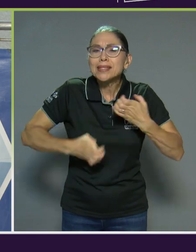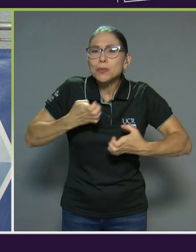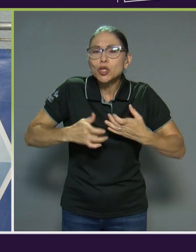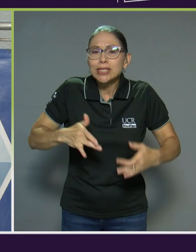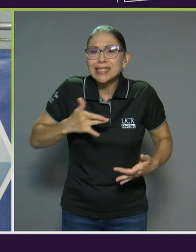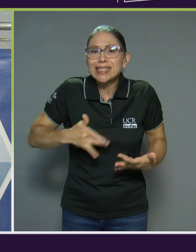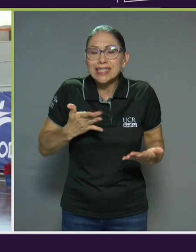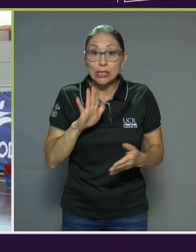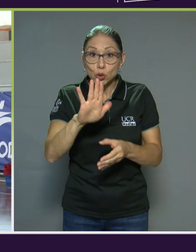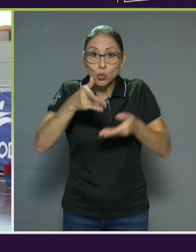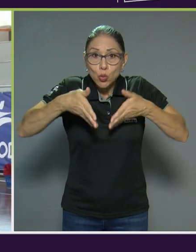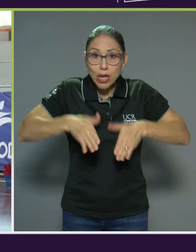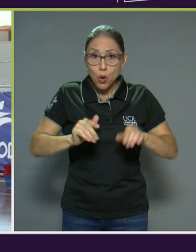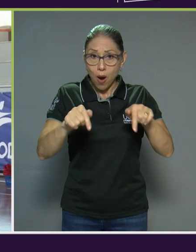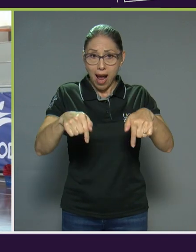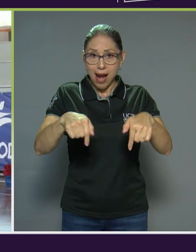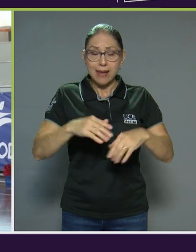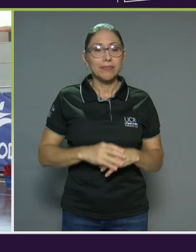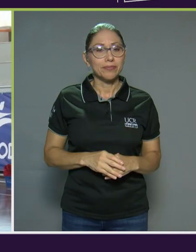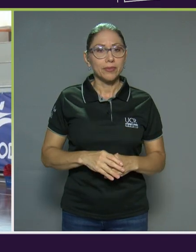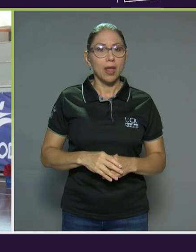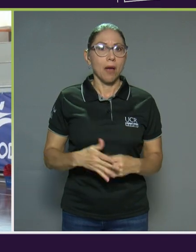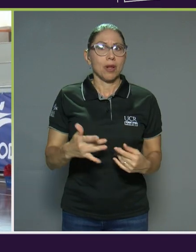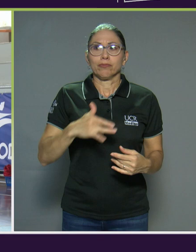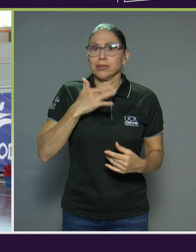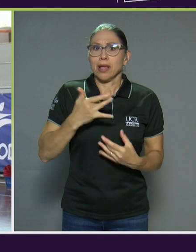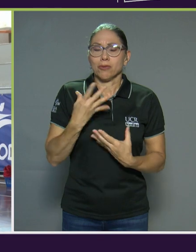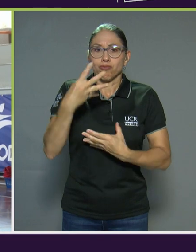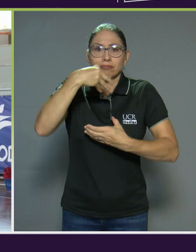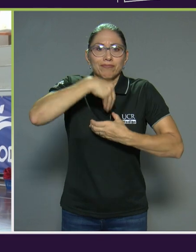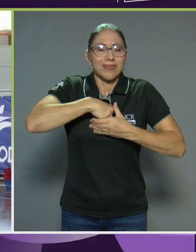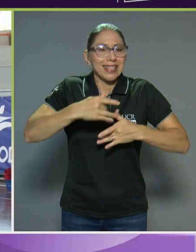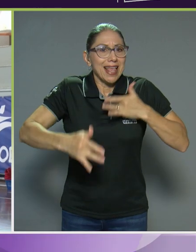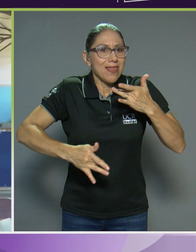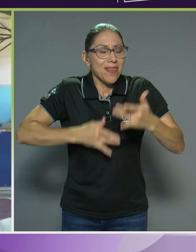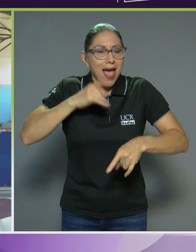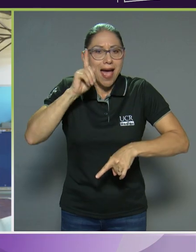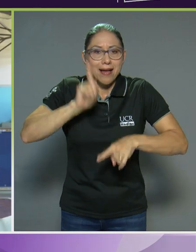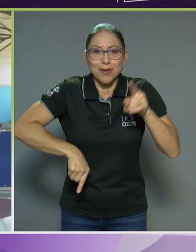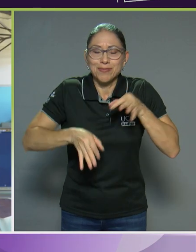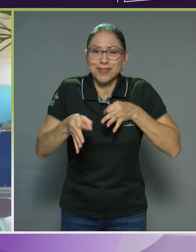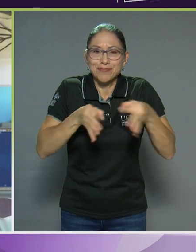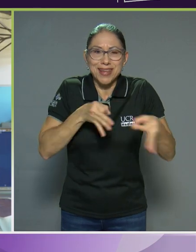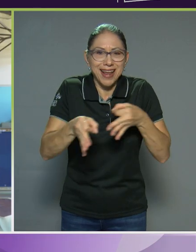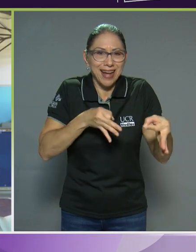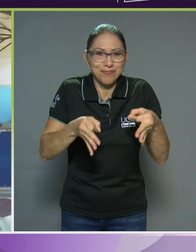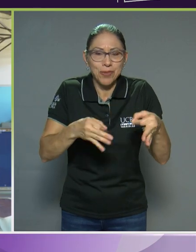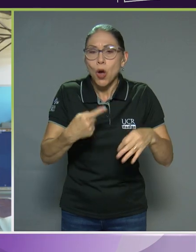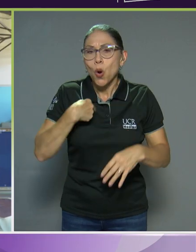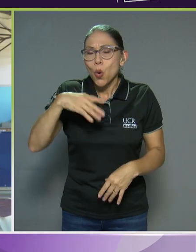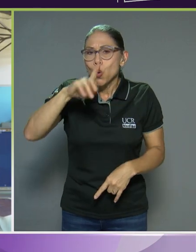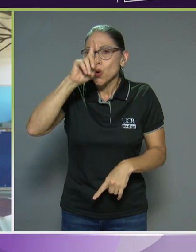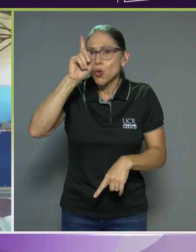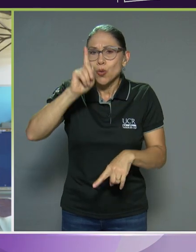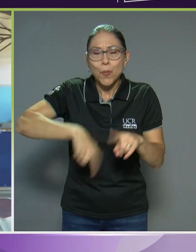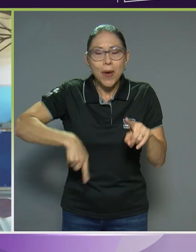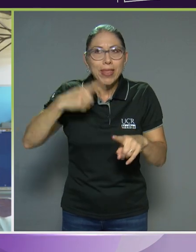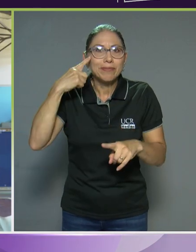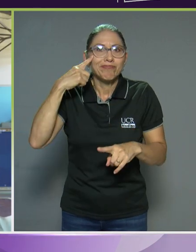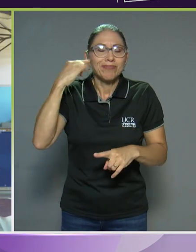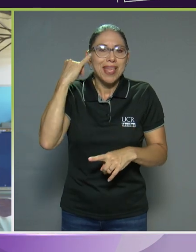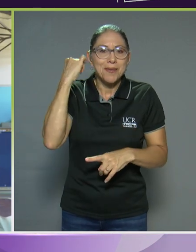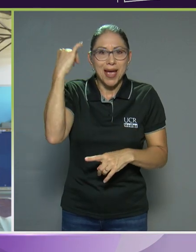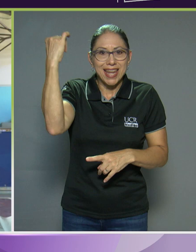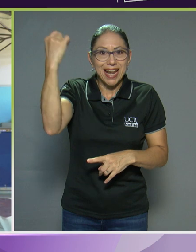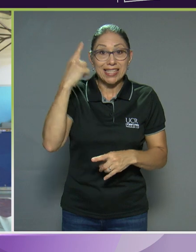Nacionales? Bueno, me generaba como unos sentimientos que son inexplicables, porque uno nunca se imagina que un hijo así con